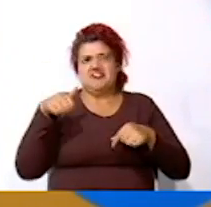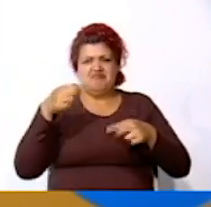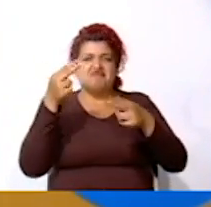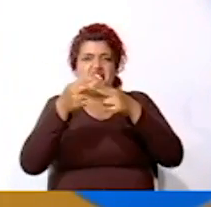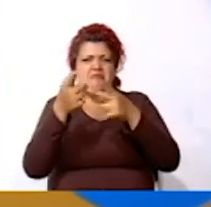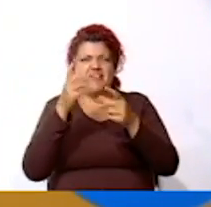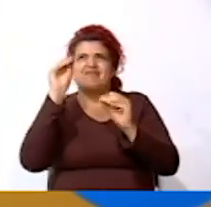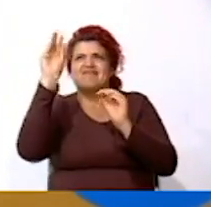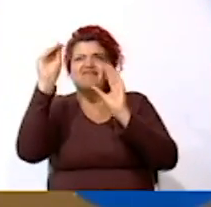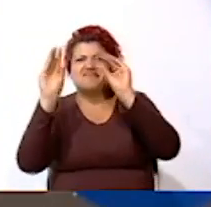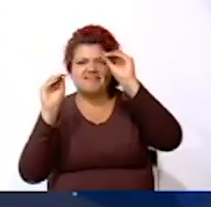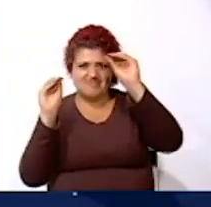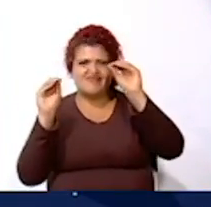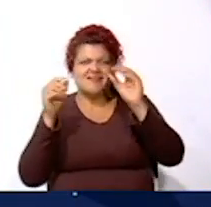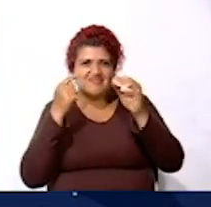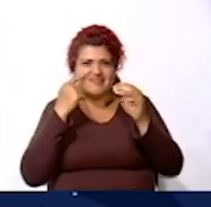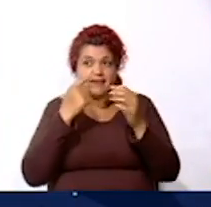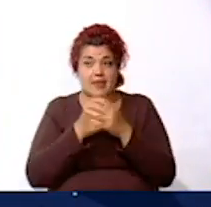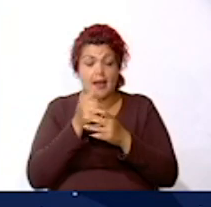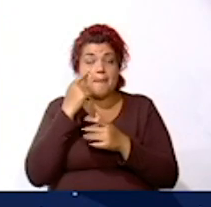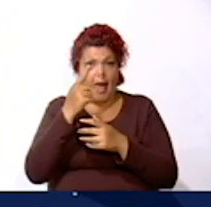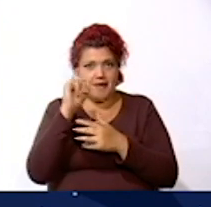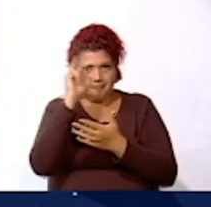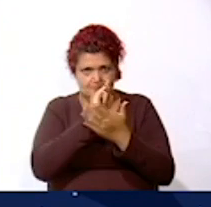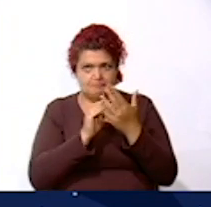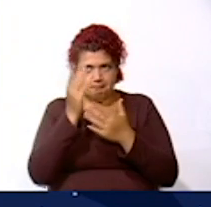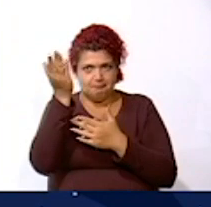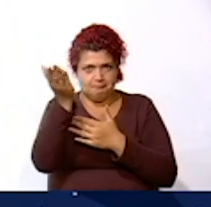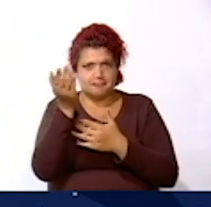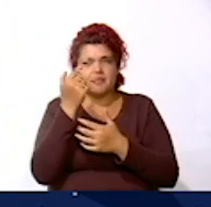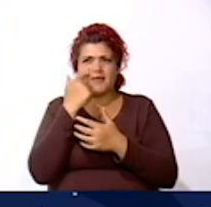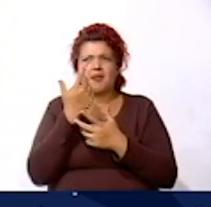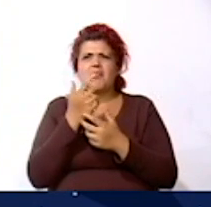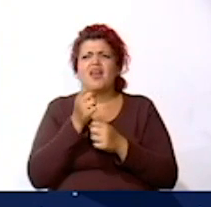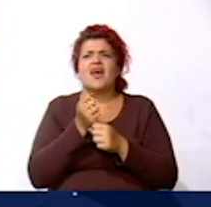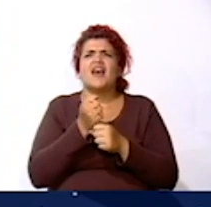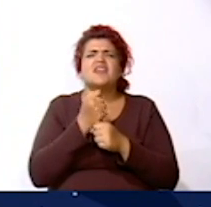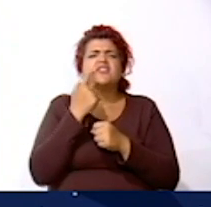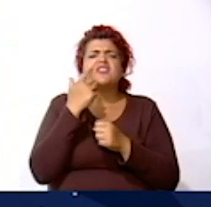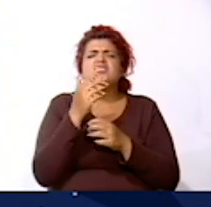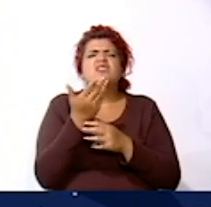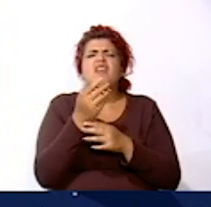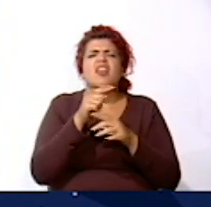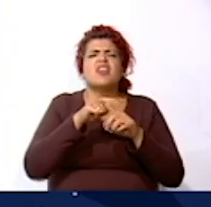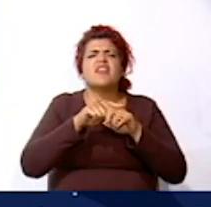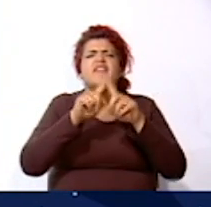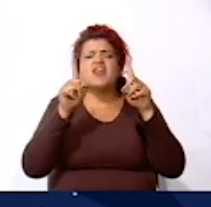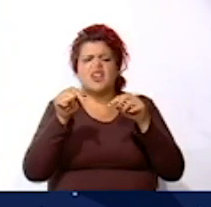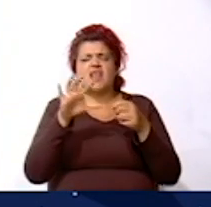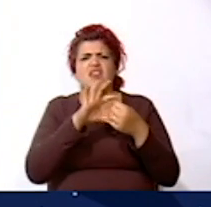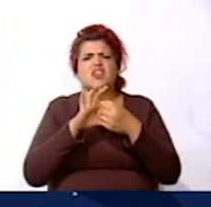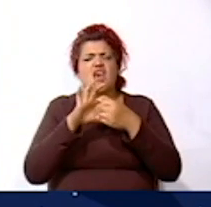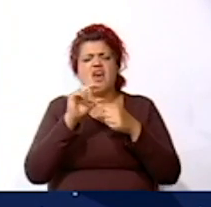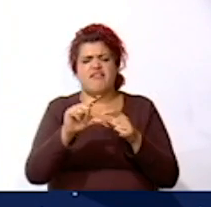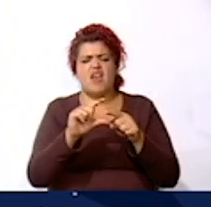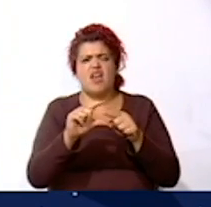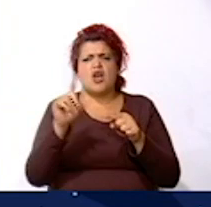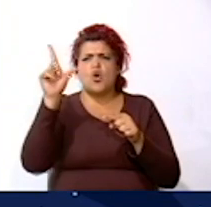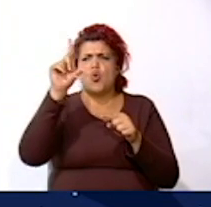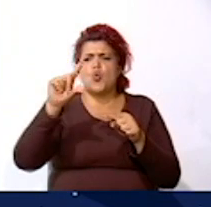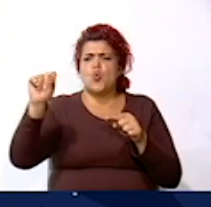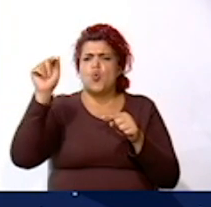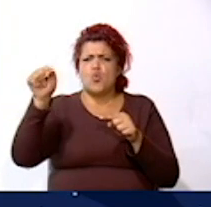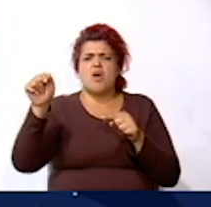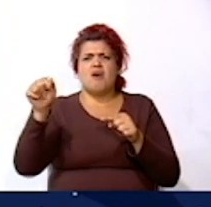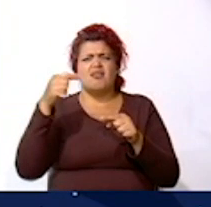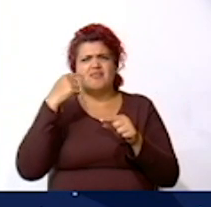a ver estas imágenes Muy bien ¿Qué hace diferente a la tierra, a la luna y a